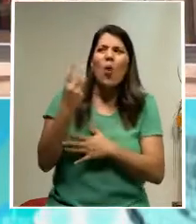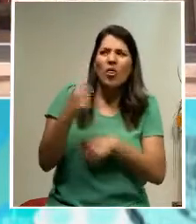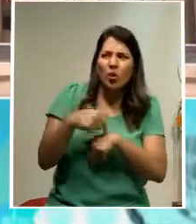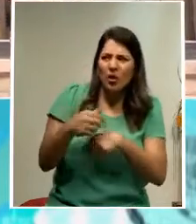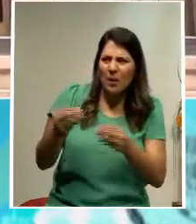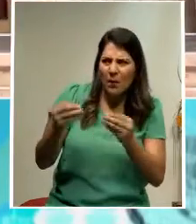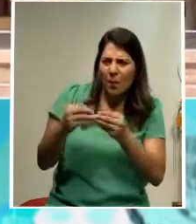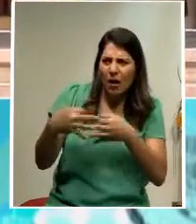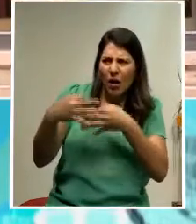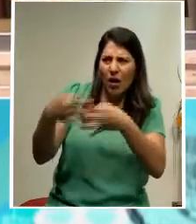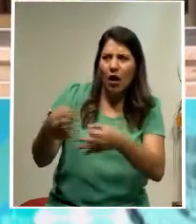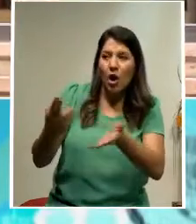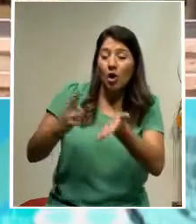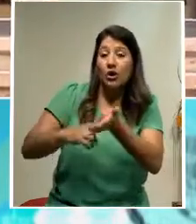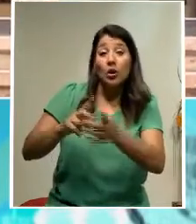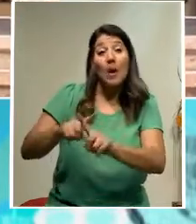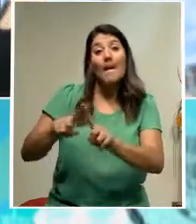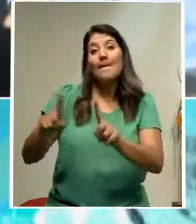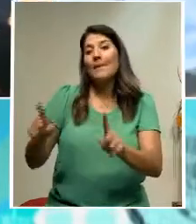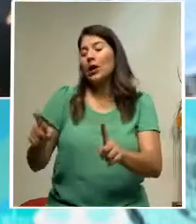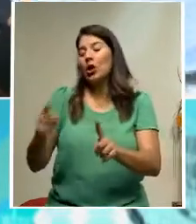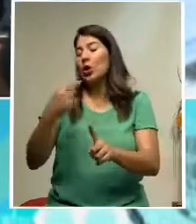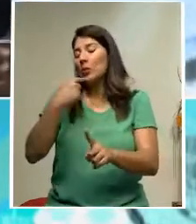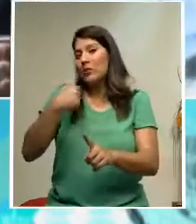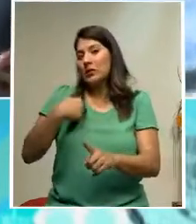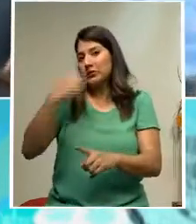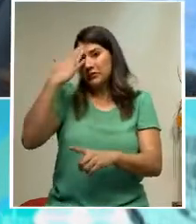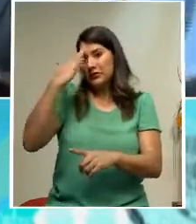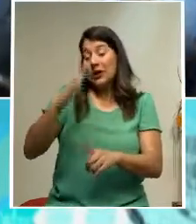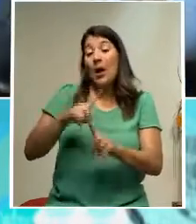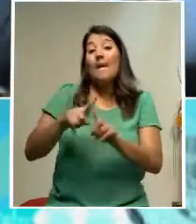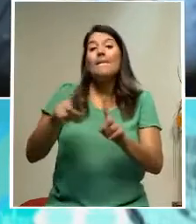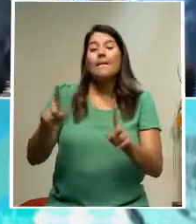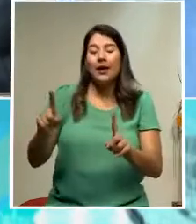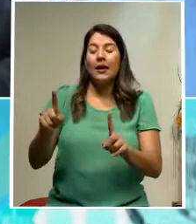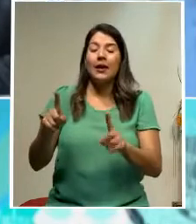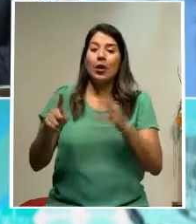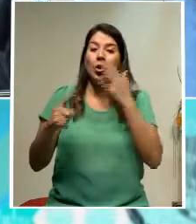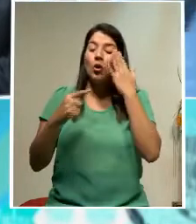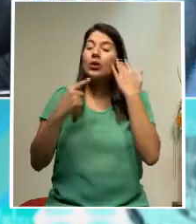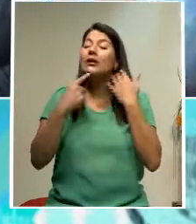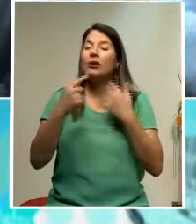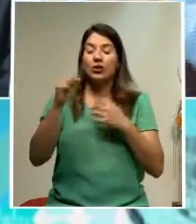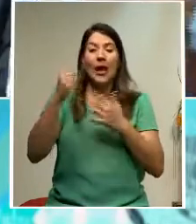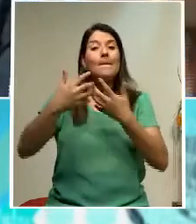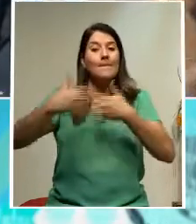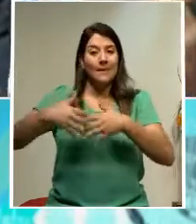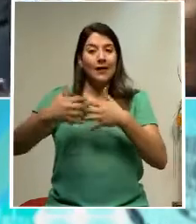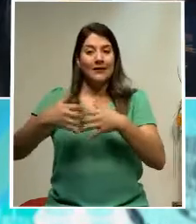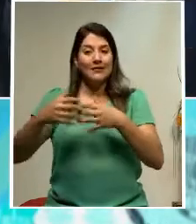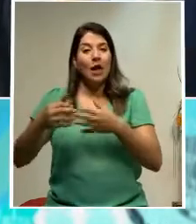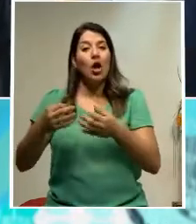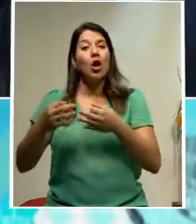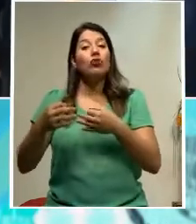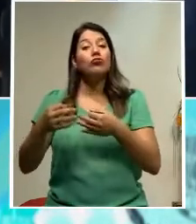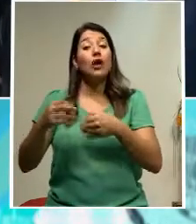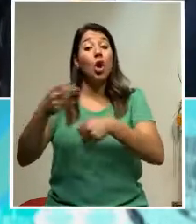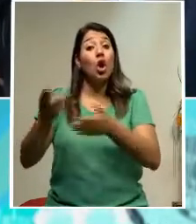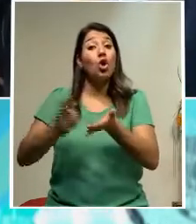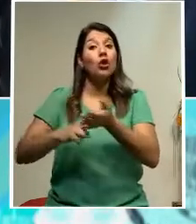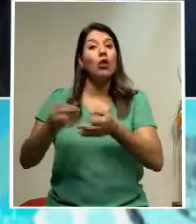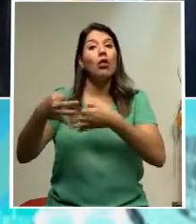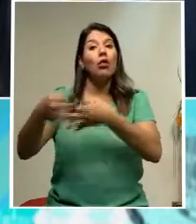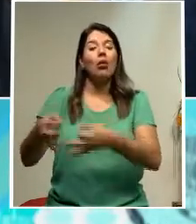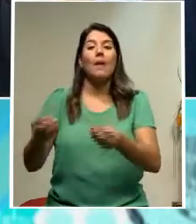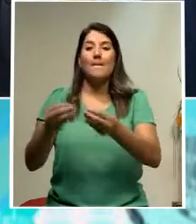condiciones, sin embargo, nos indicó que no lo tenía a mano, pero que sí nos confirmaba que la empresa tenía una prórroga y que estaba ofreciendo el servicio en este momento.